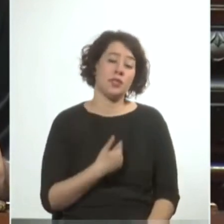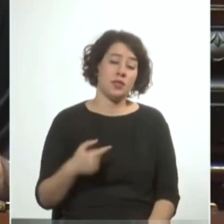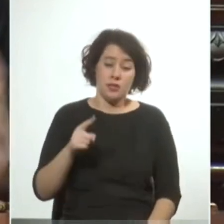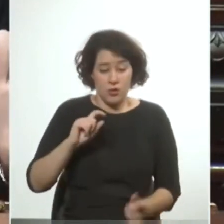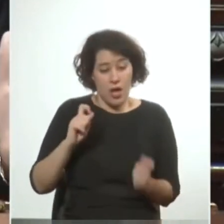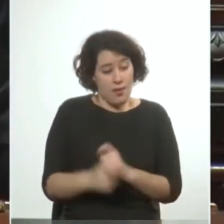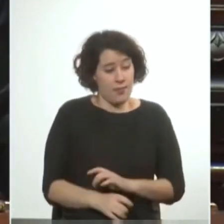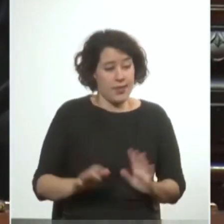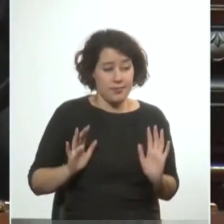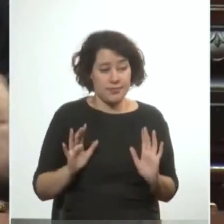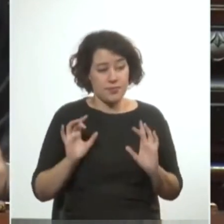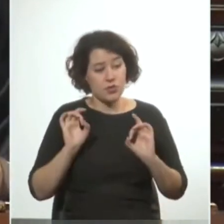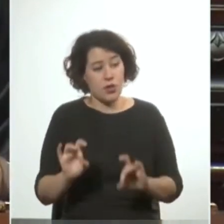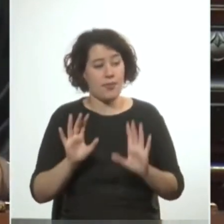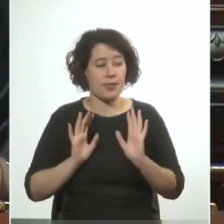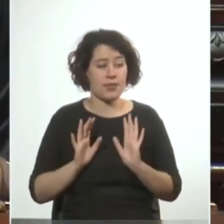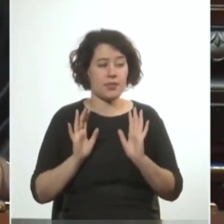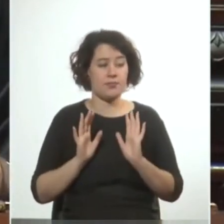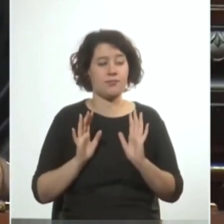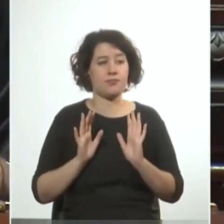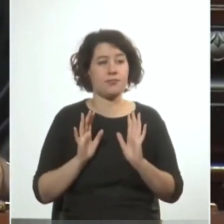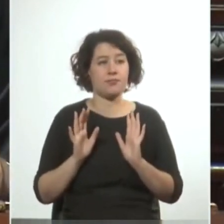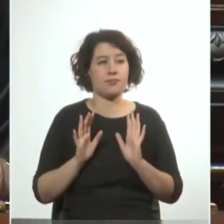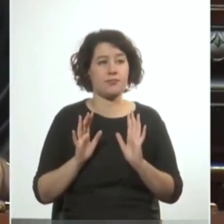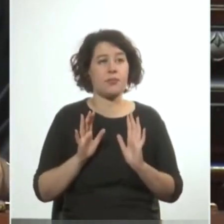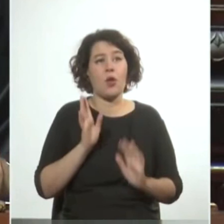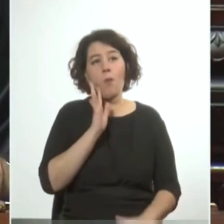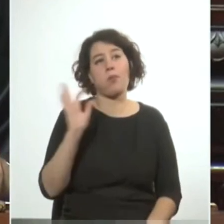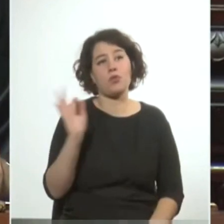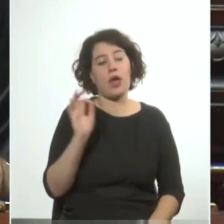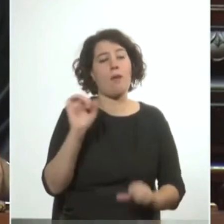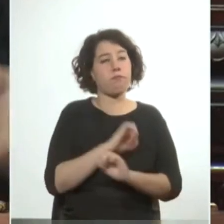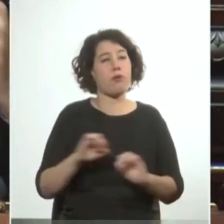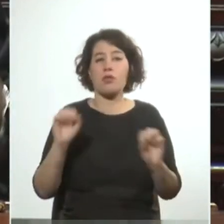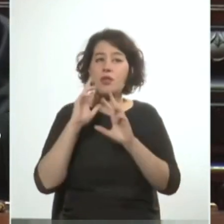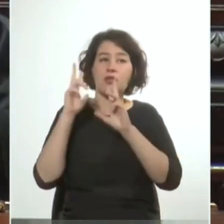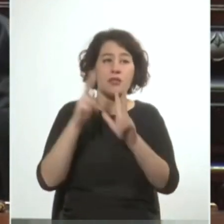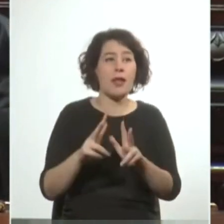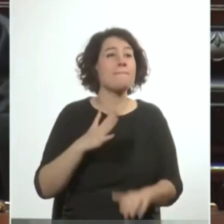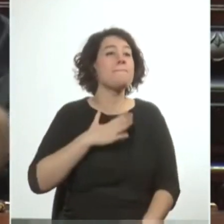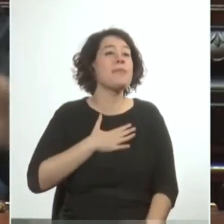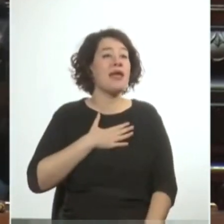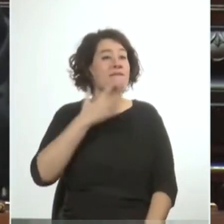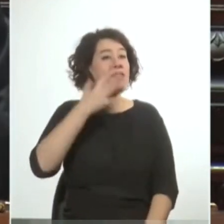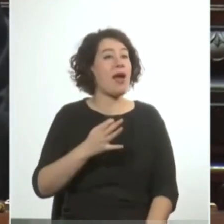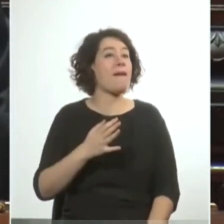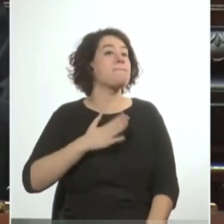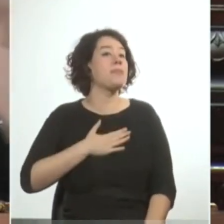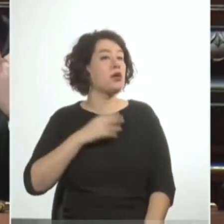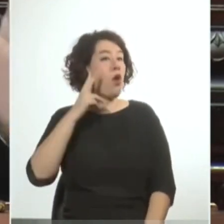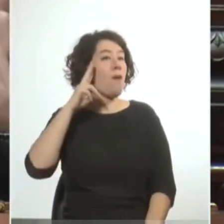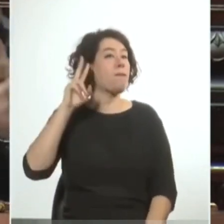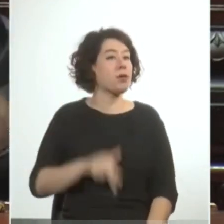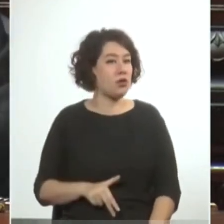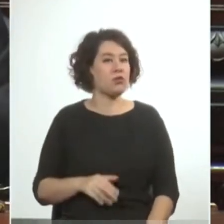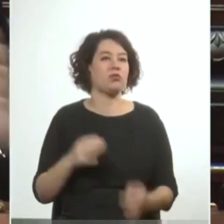con simplemente la oportunidad de poder decir mi verdad desde mi punto de vista que